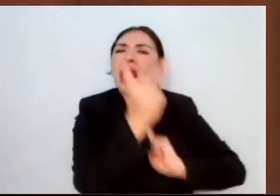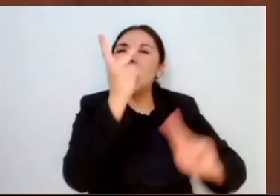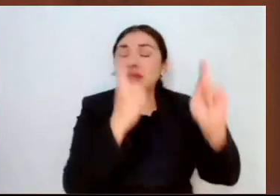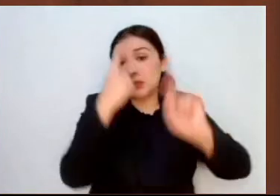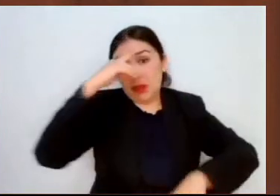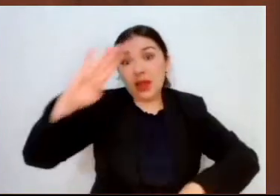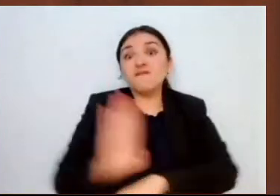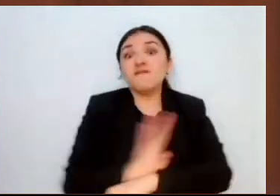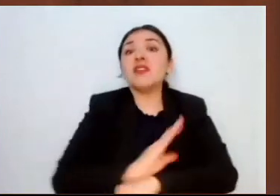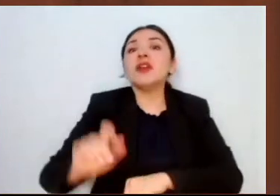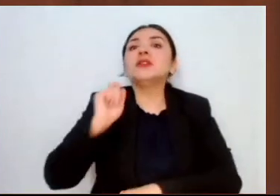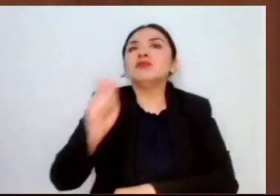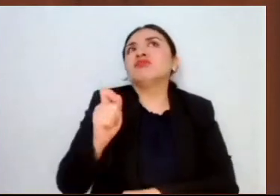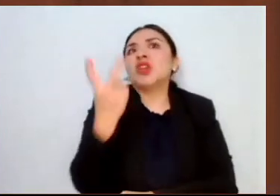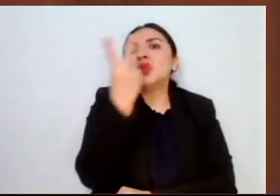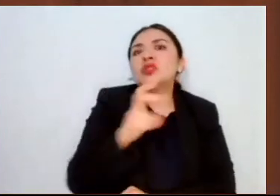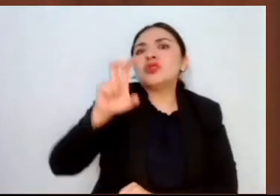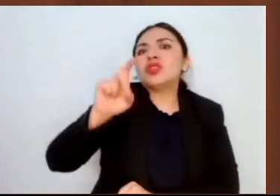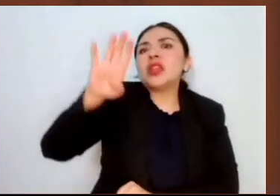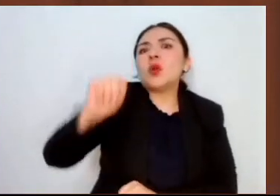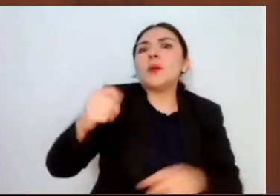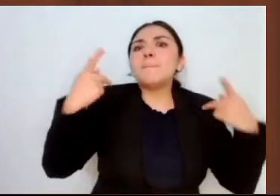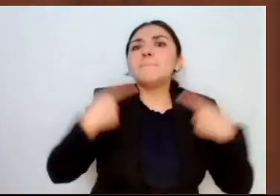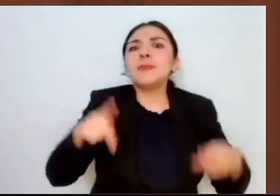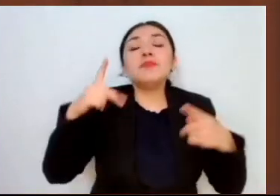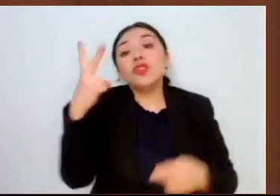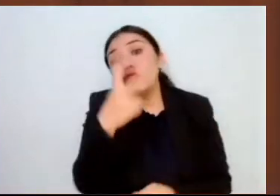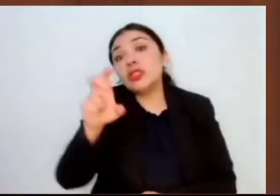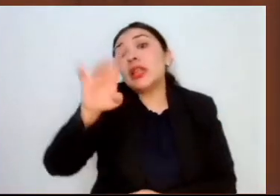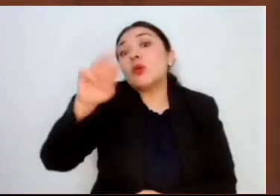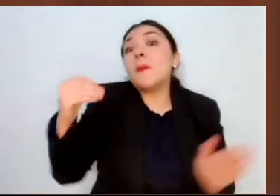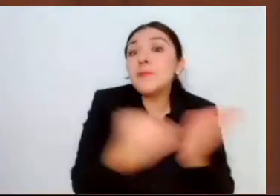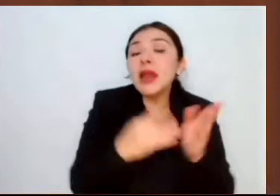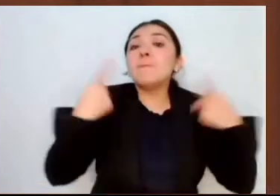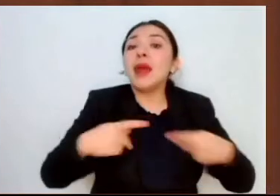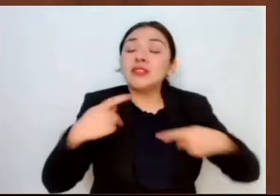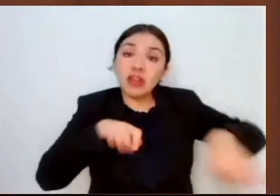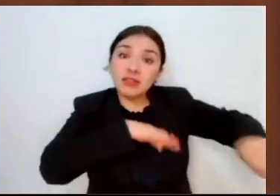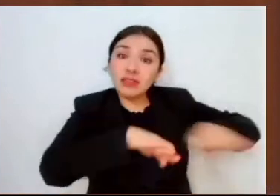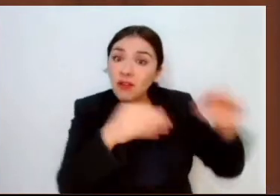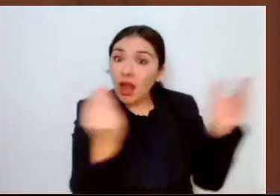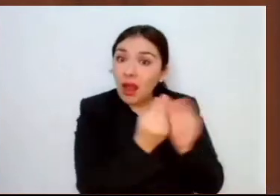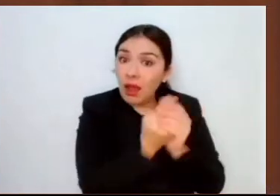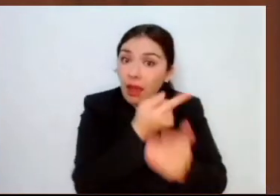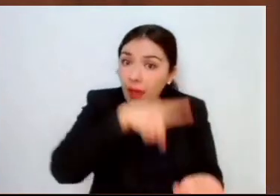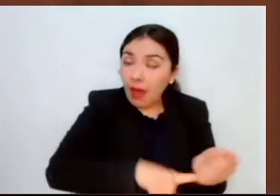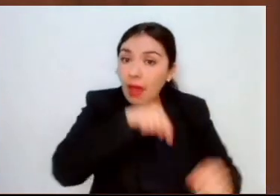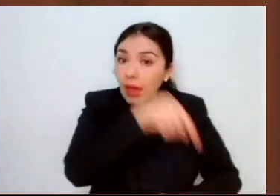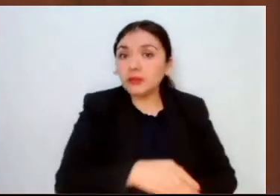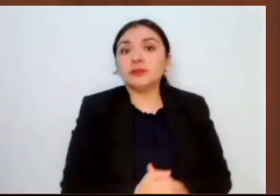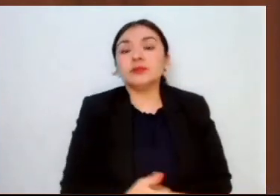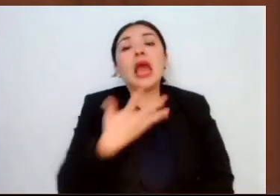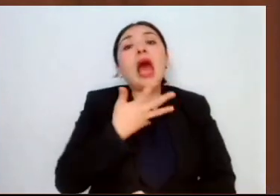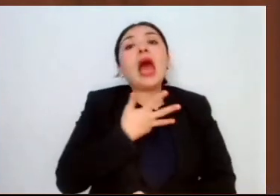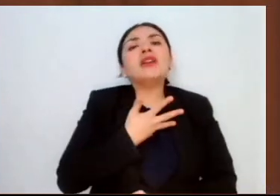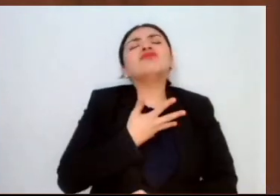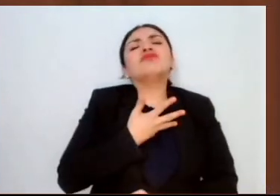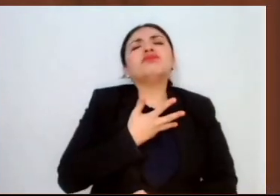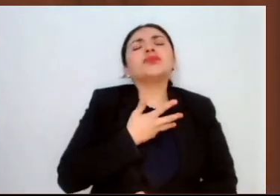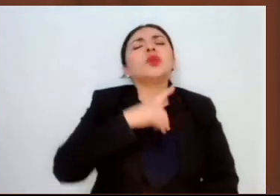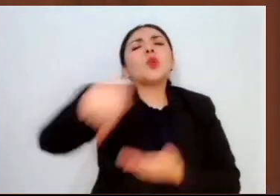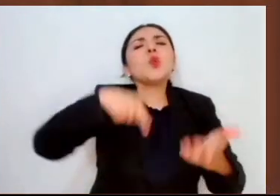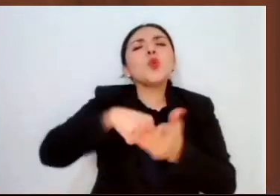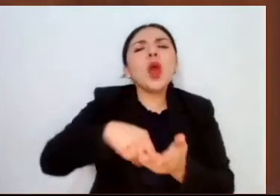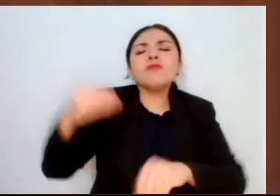de cerca de 239 mil productores. Se cuentan con seis puntos de verificación e inspección,